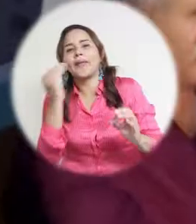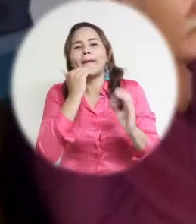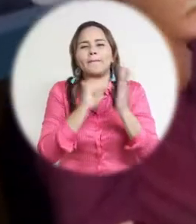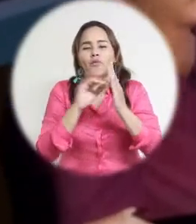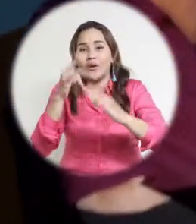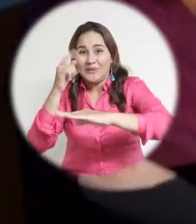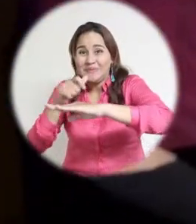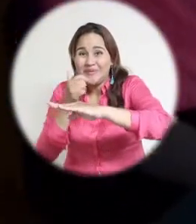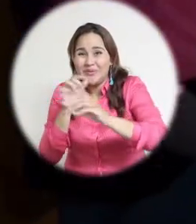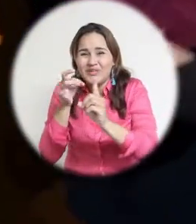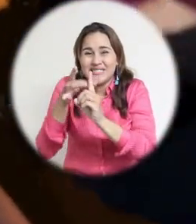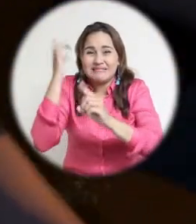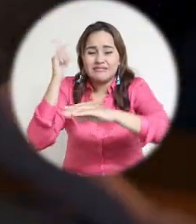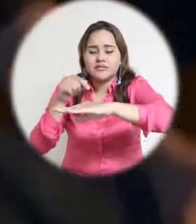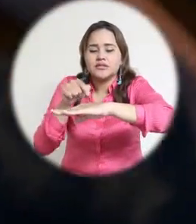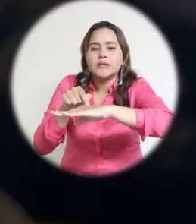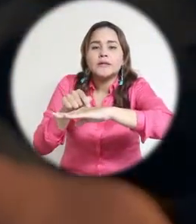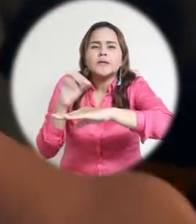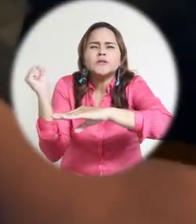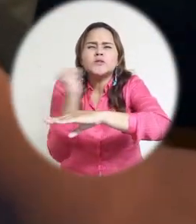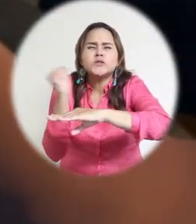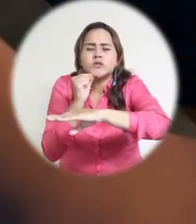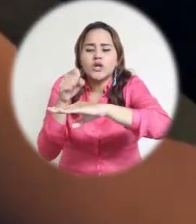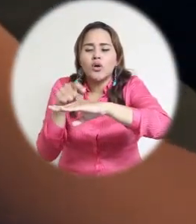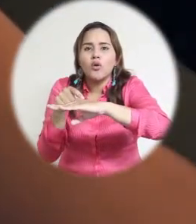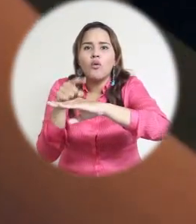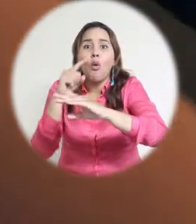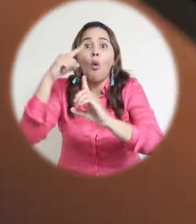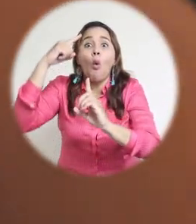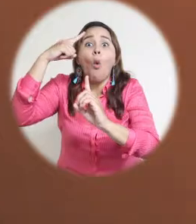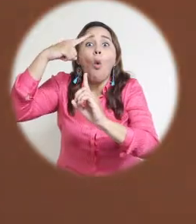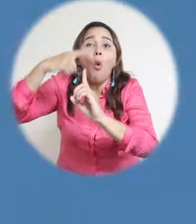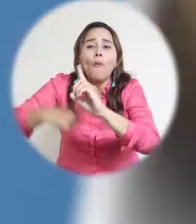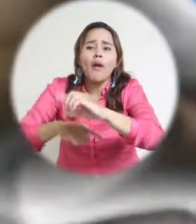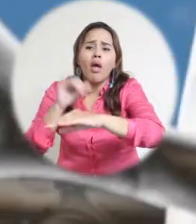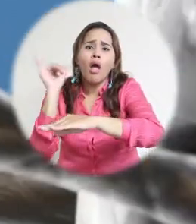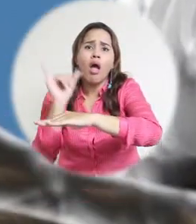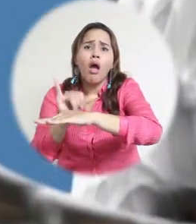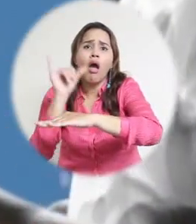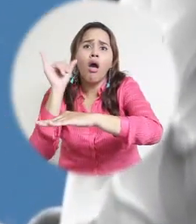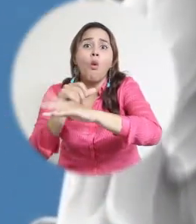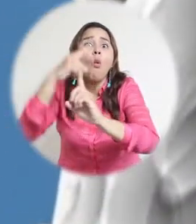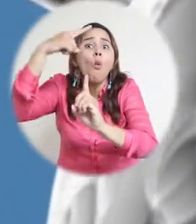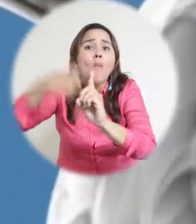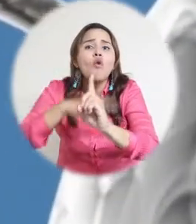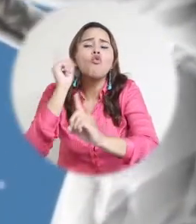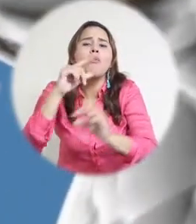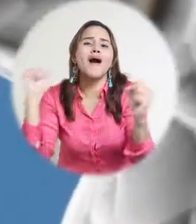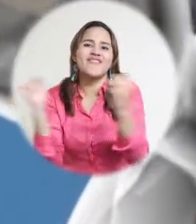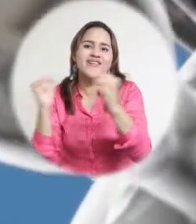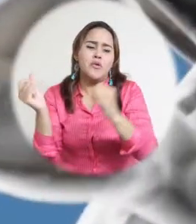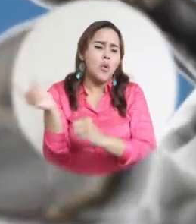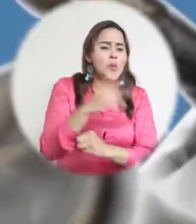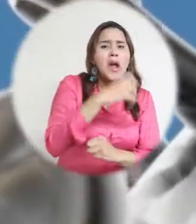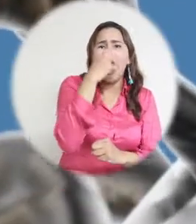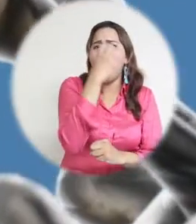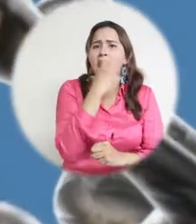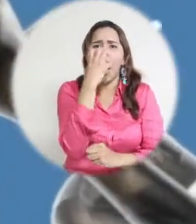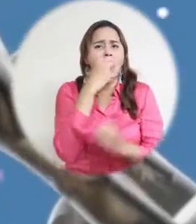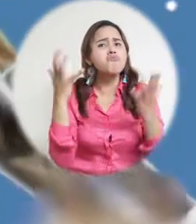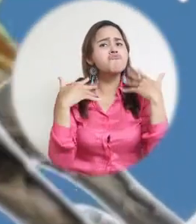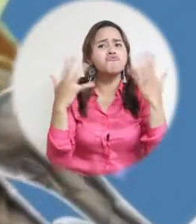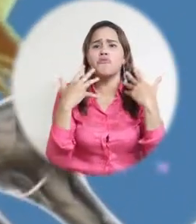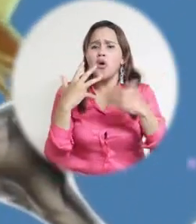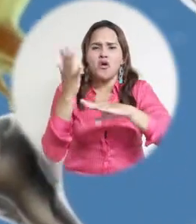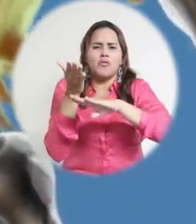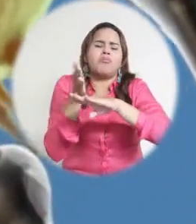4 grados, dura hasta un mes. Entonces, ¿qué pasa? Que en estos climas calientes es probable que ese es